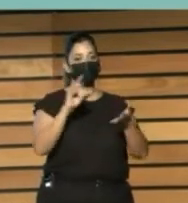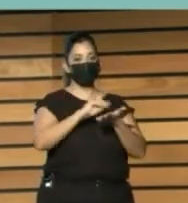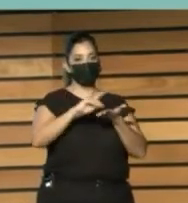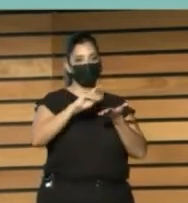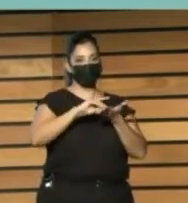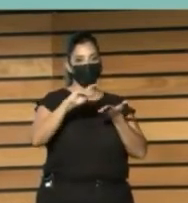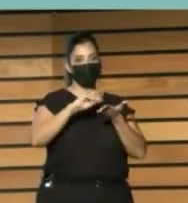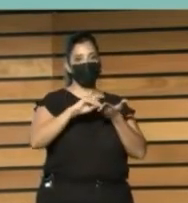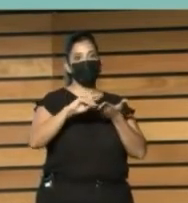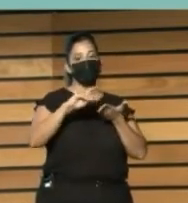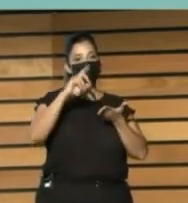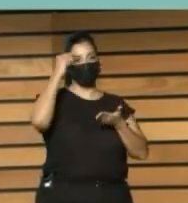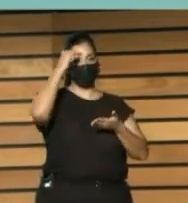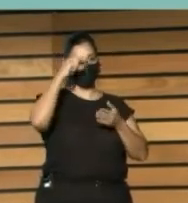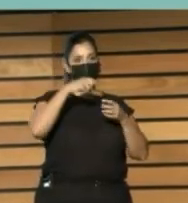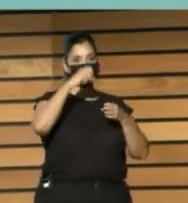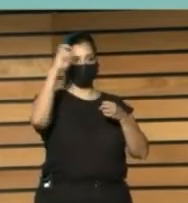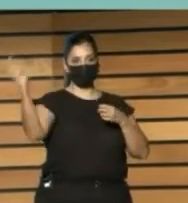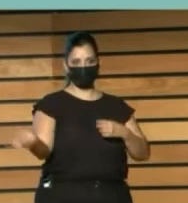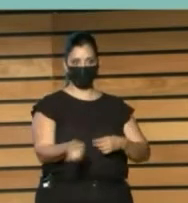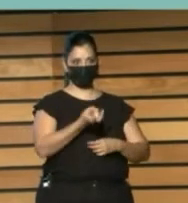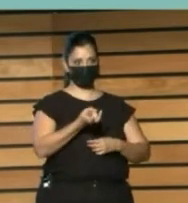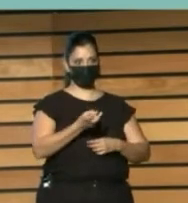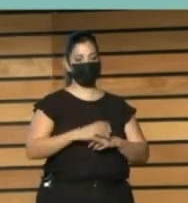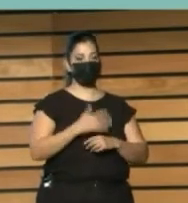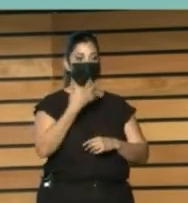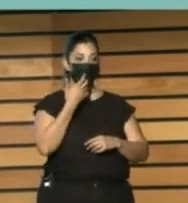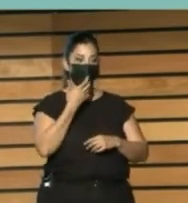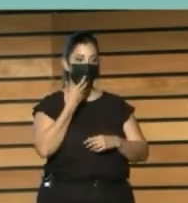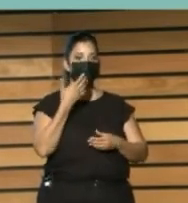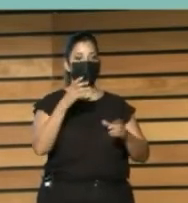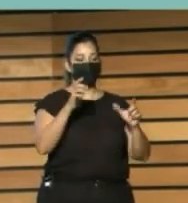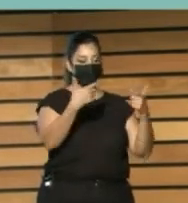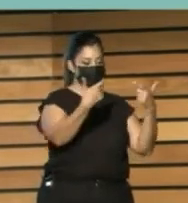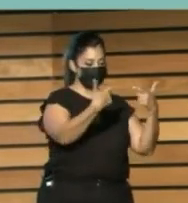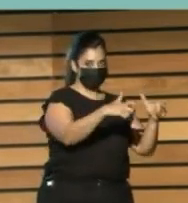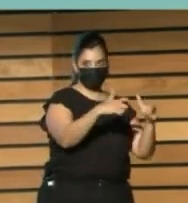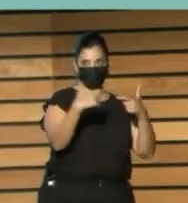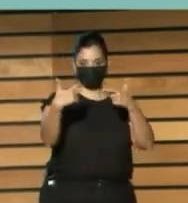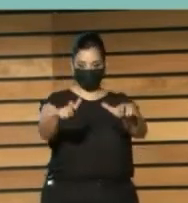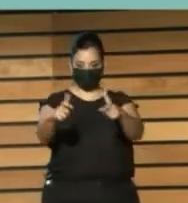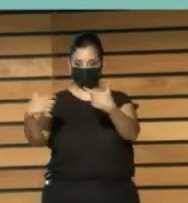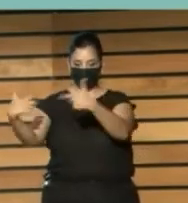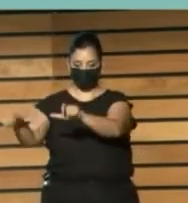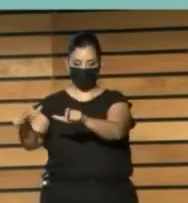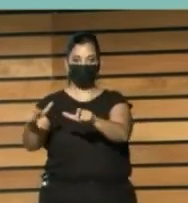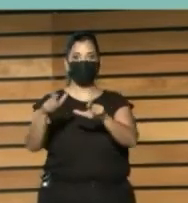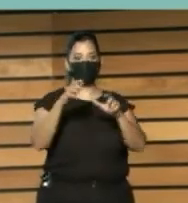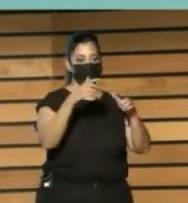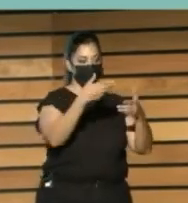Multiculturalismo Y la necesidad De contar Con espacios De reunión De baja intensidad